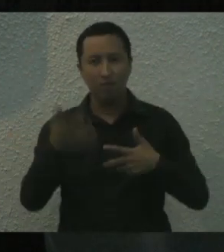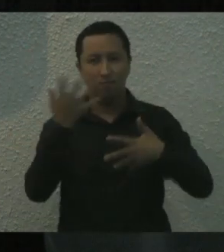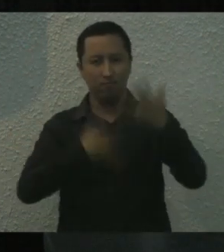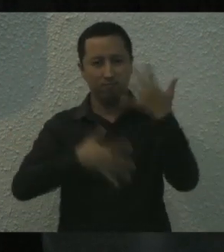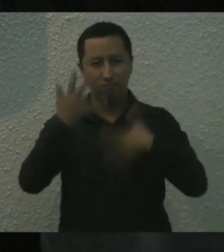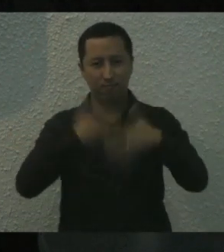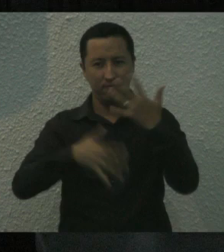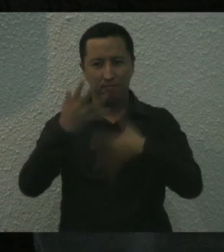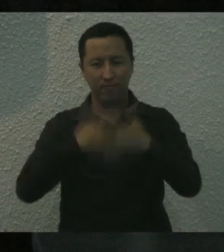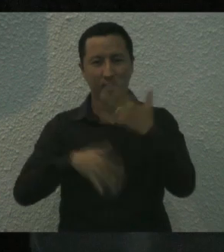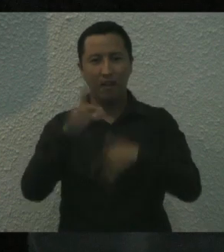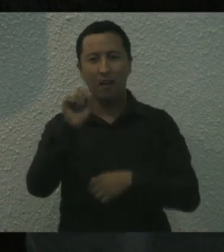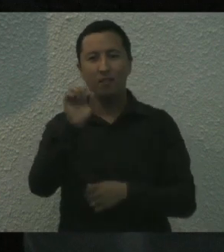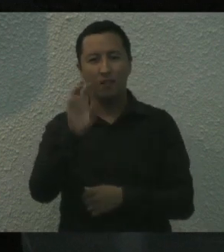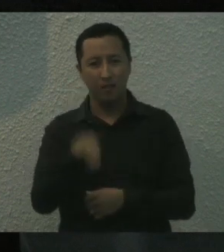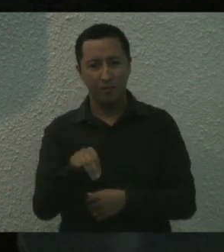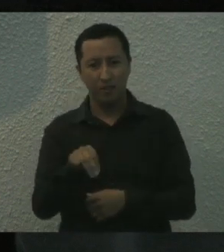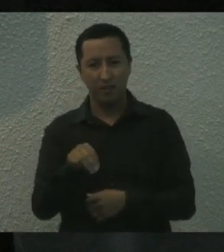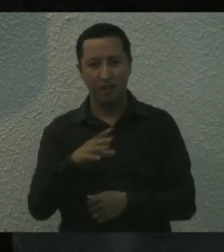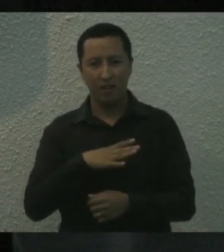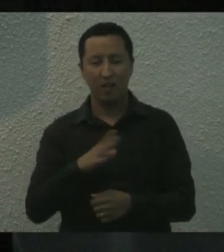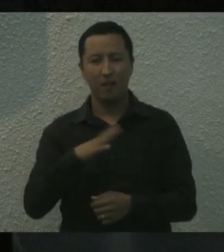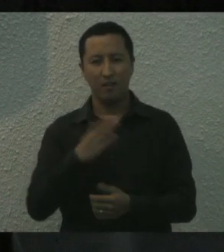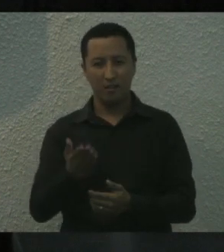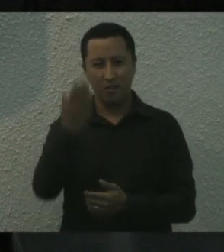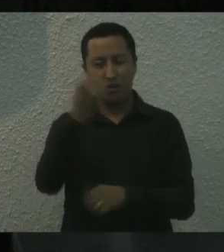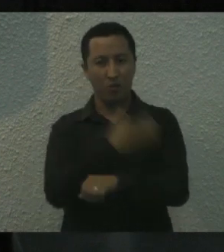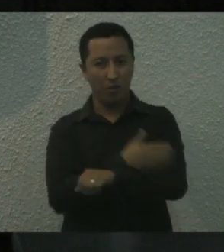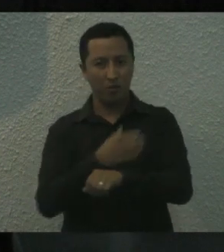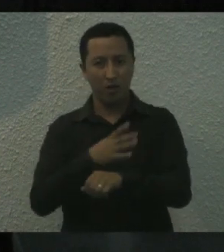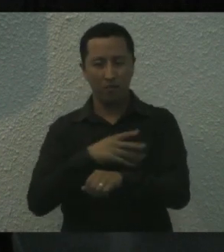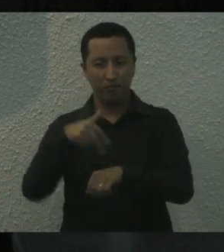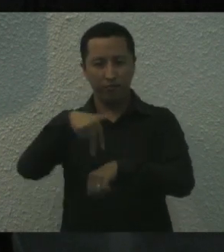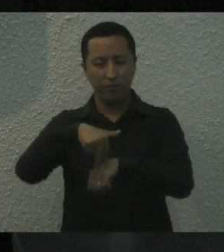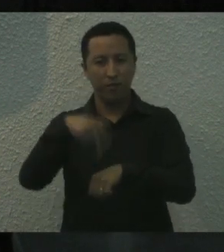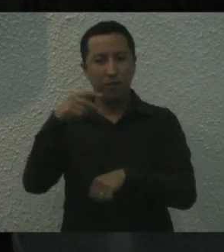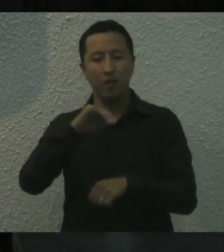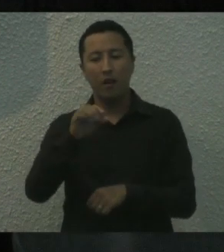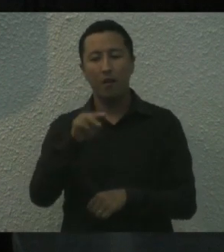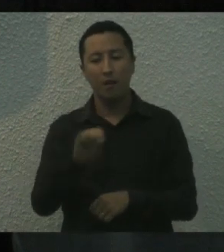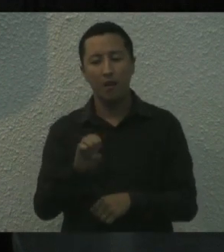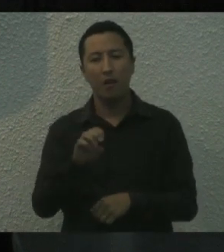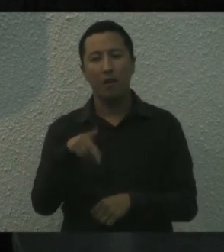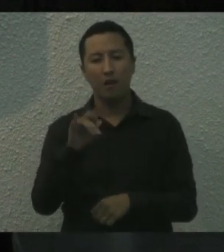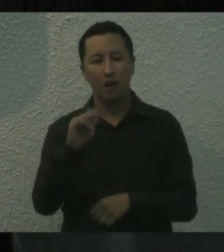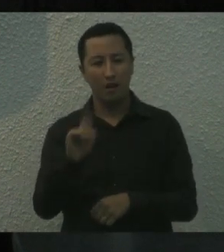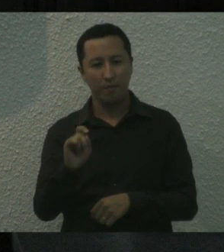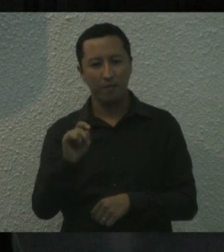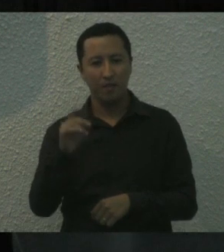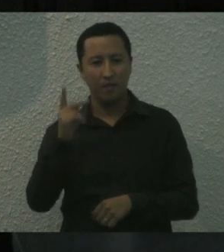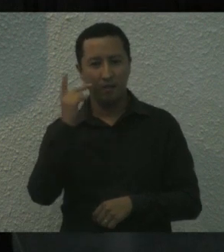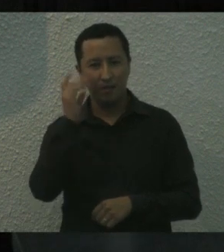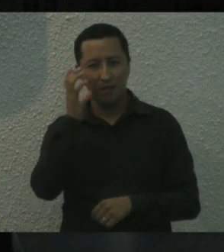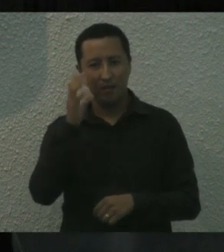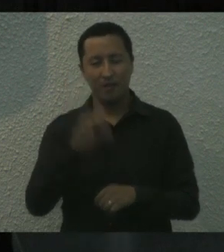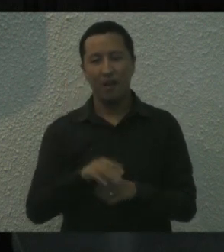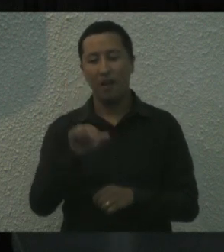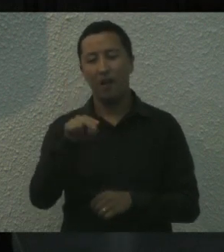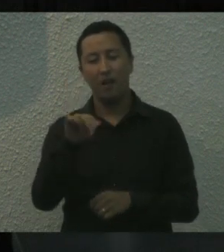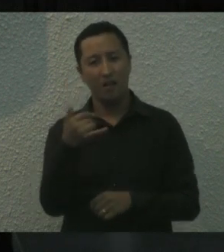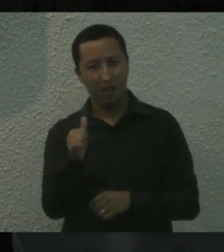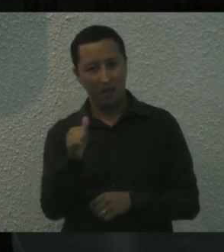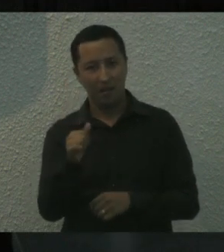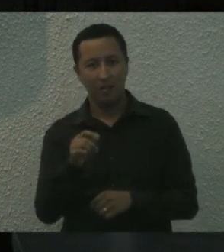mexicanas. Allá arriba está el compañero Jaime Carín Cruz Ayala, de